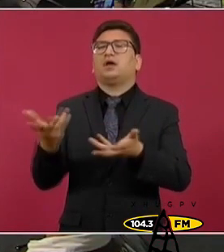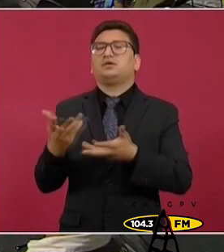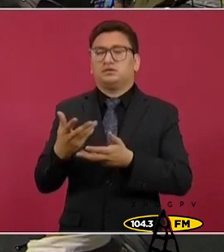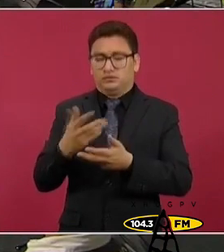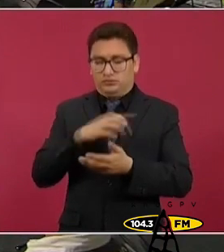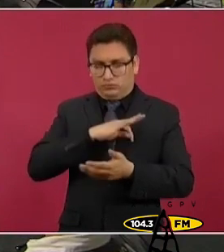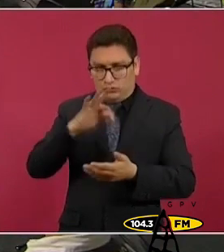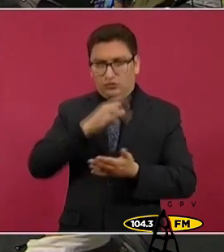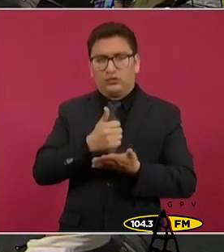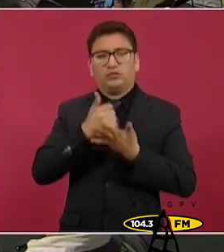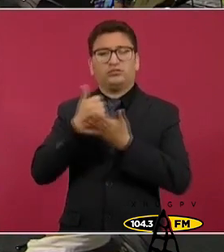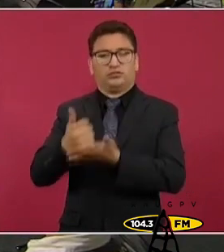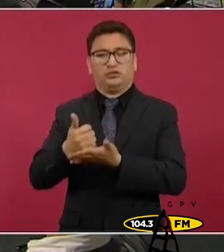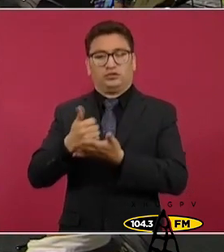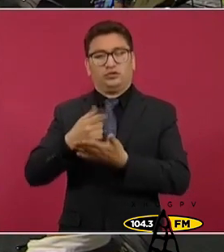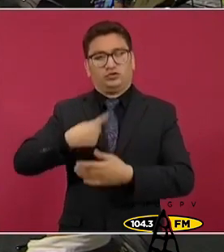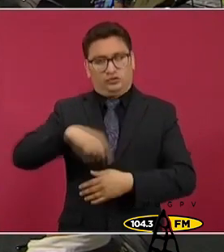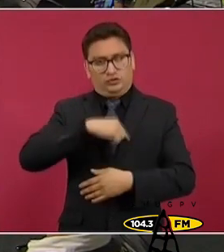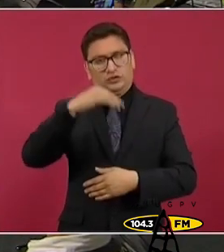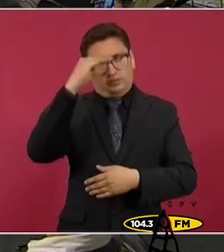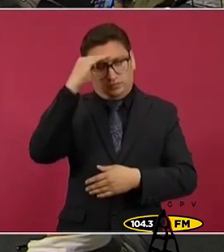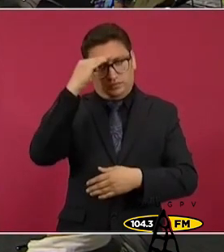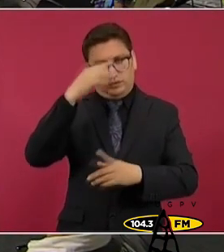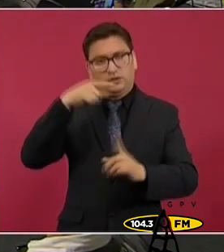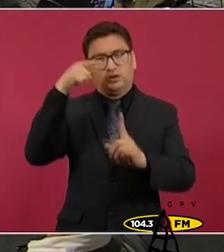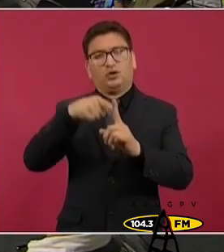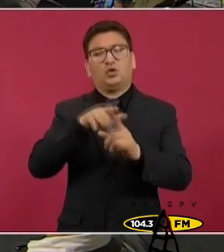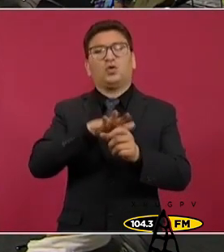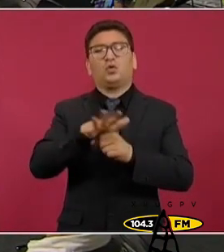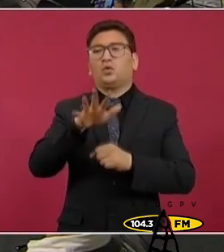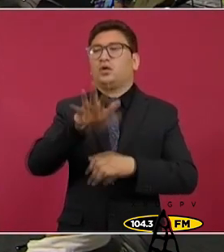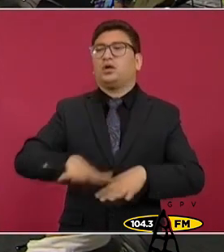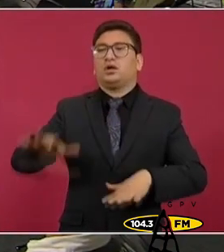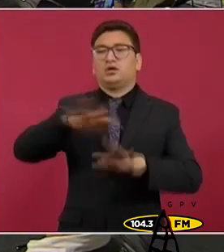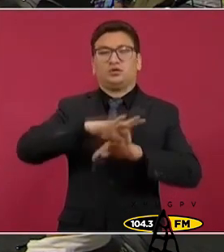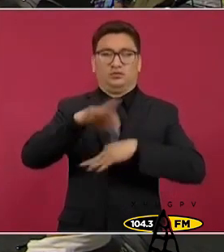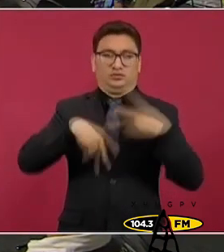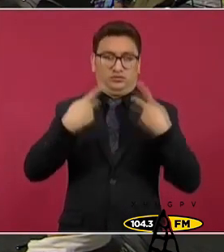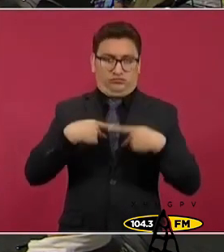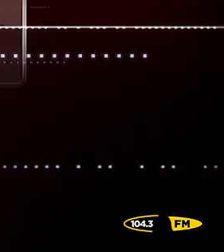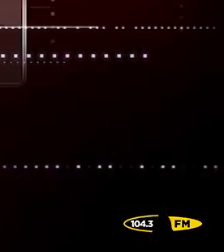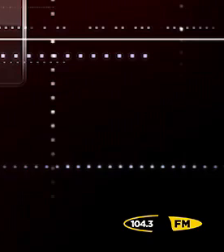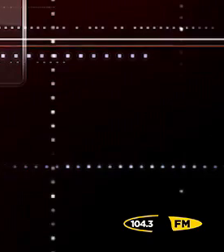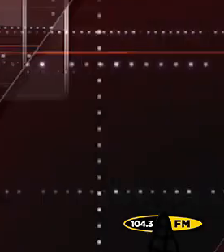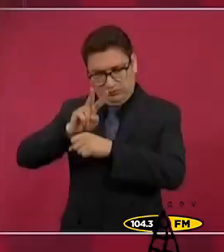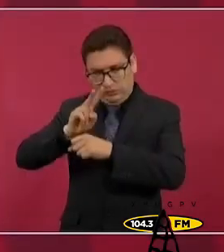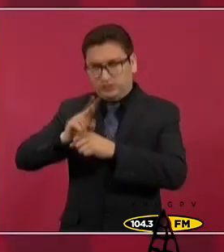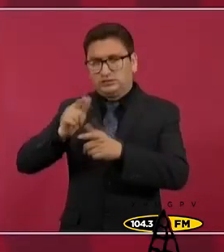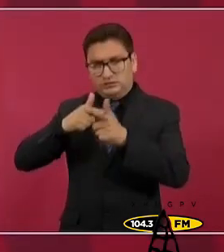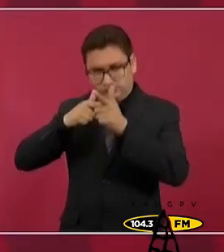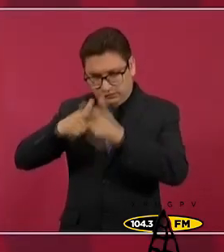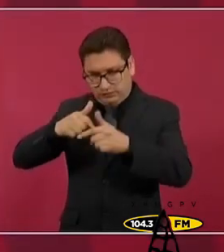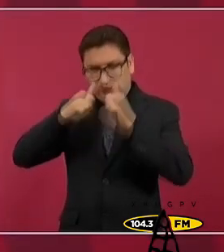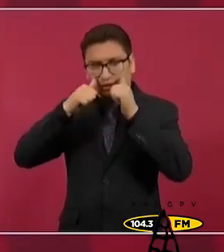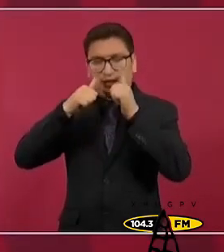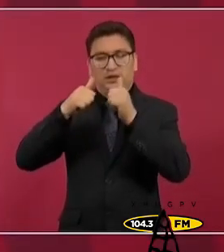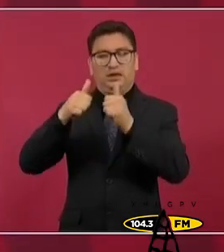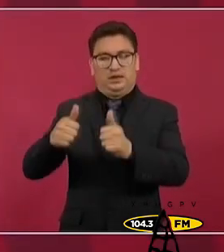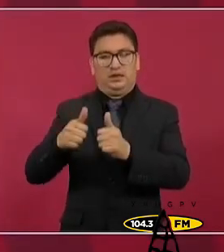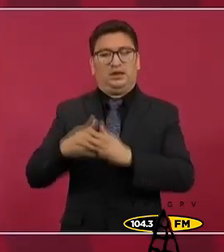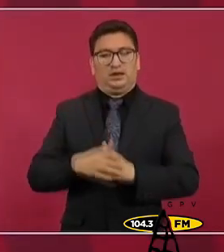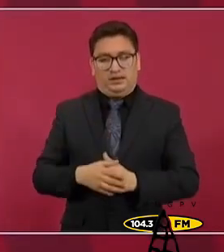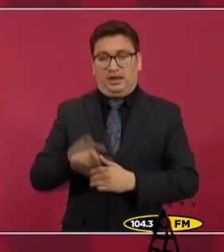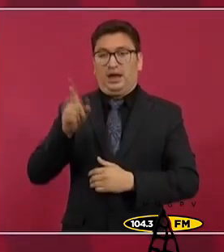ayudar, siempre pensando en beneficio de los jubilados, de los trabajadores. También confirmó el